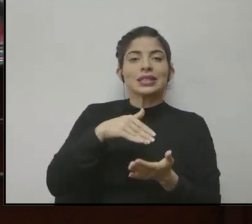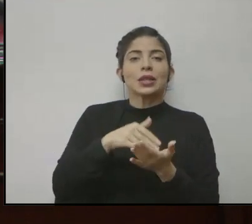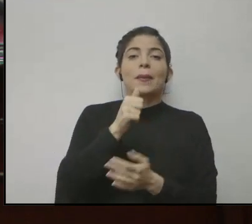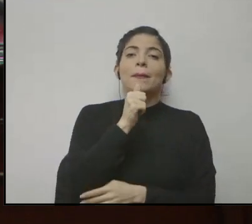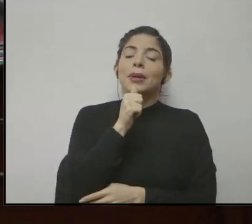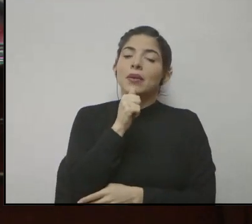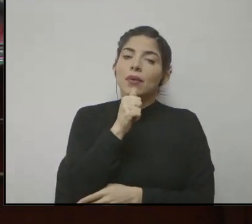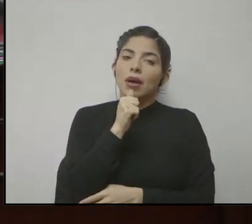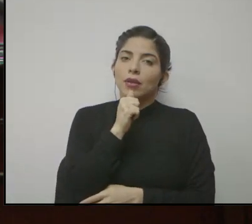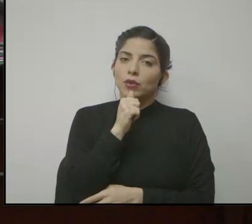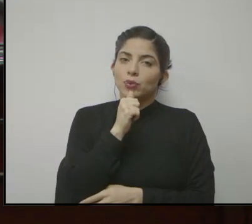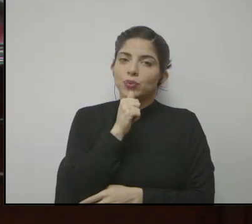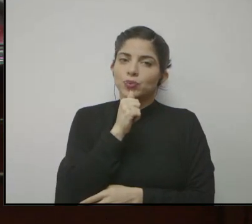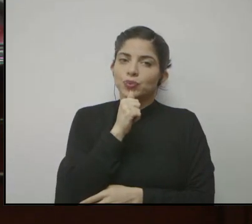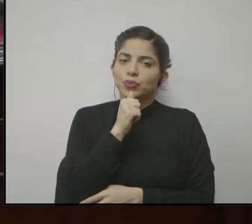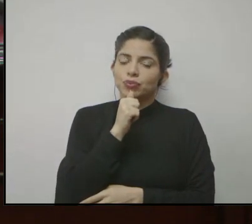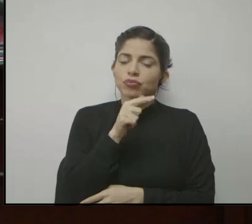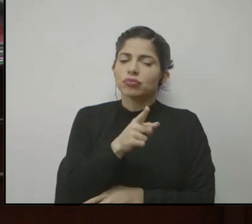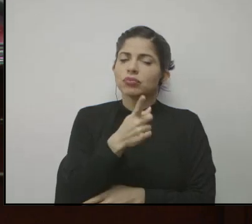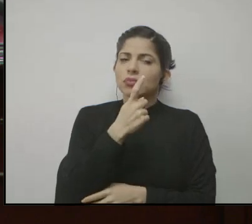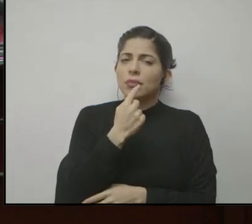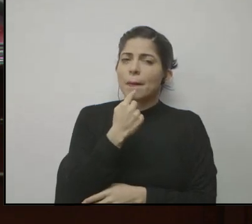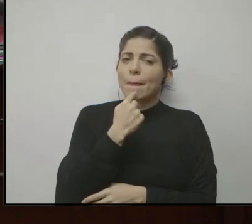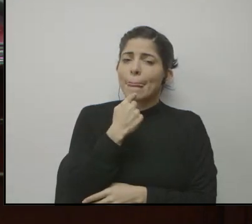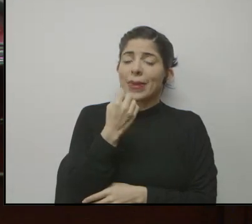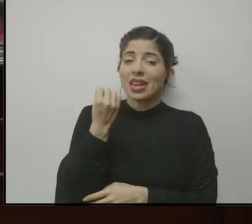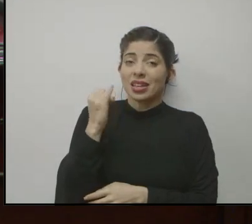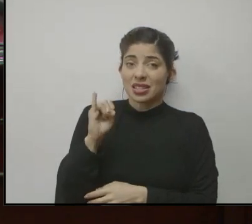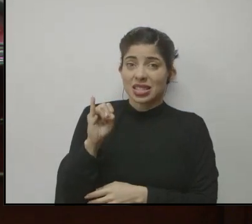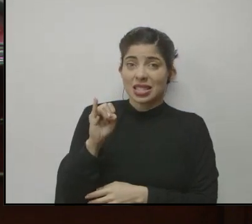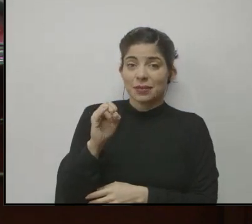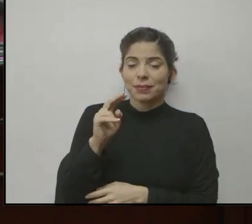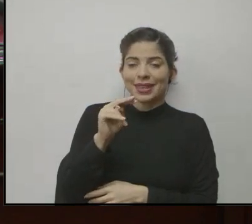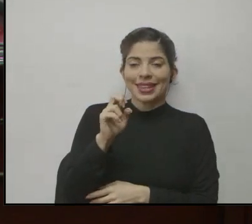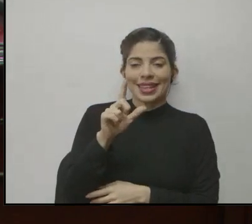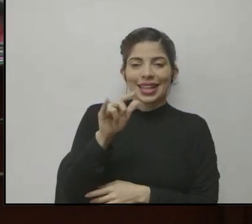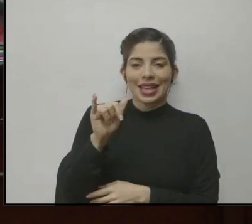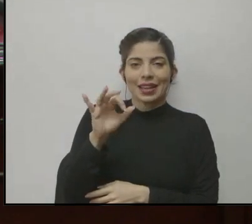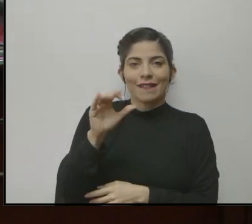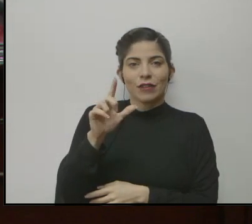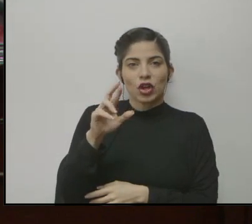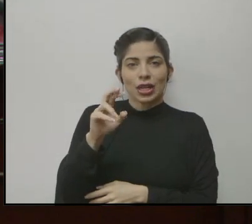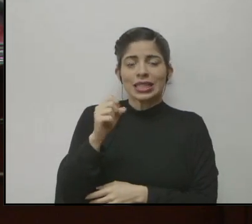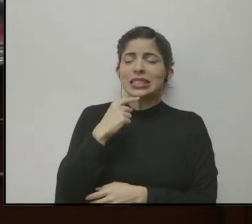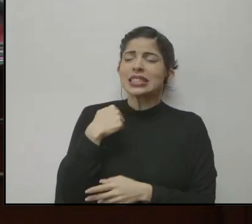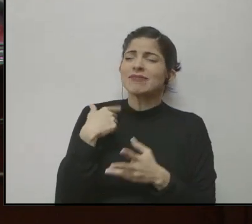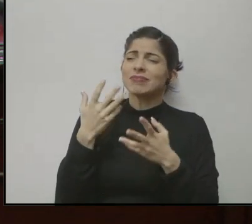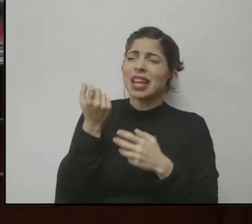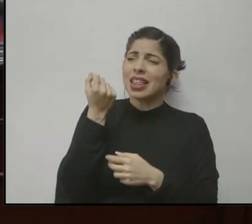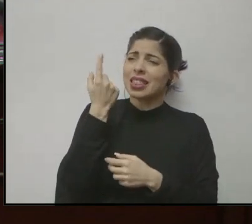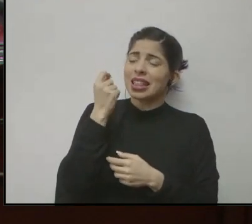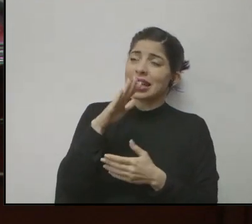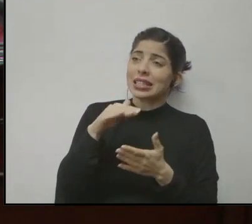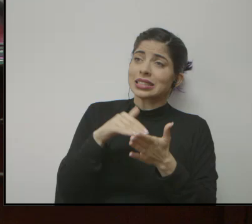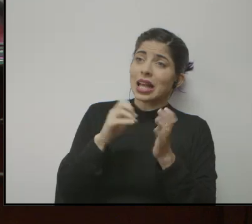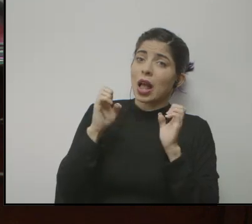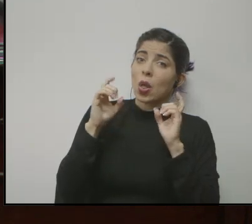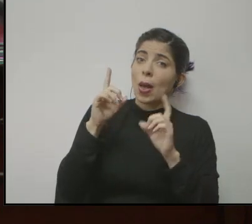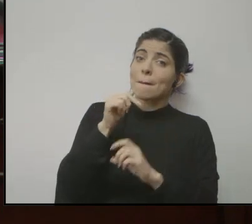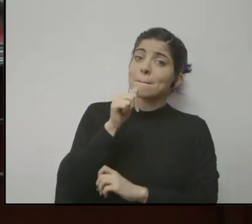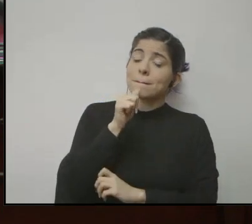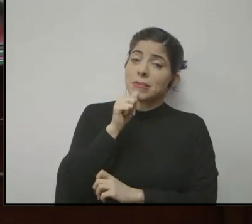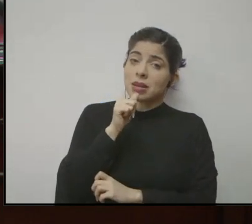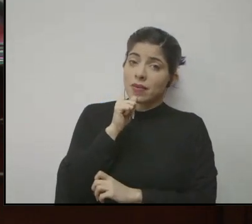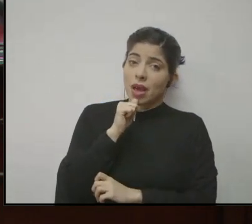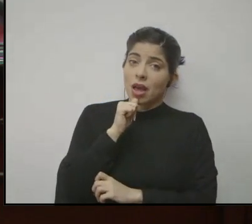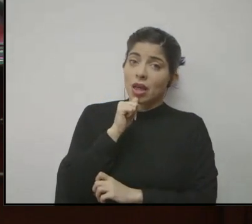privados, y consultan, sí, Meli Flores, me gustaría entender si los centros educativos privados